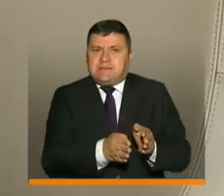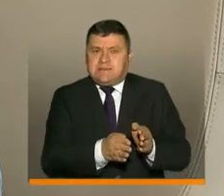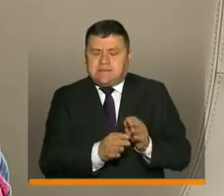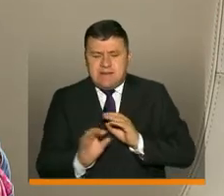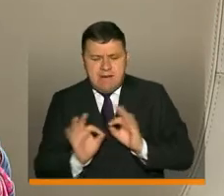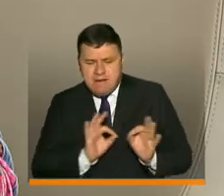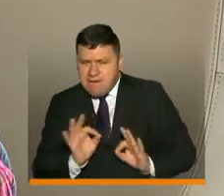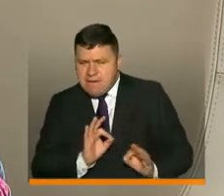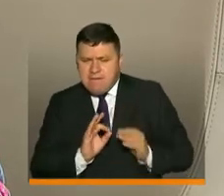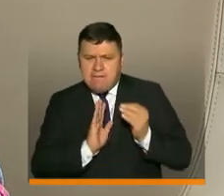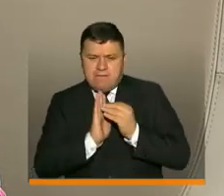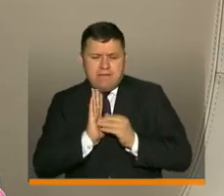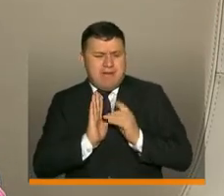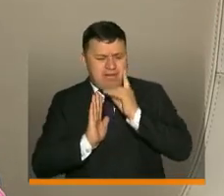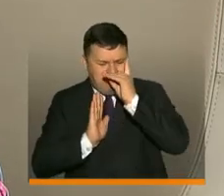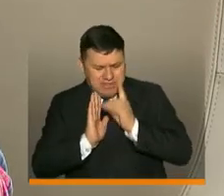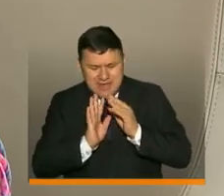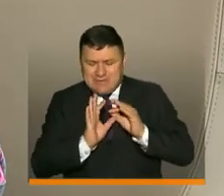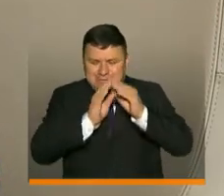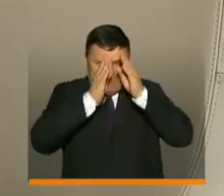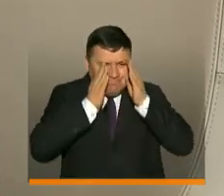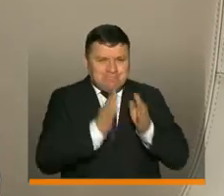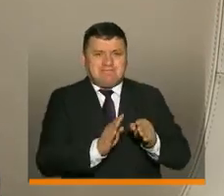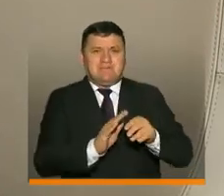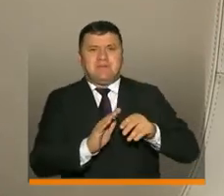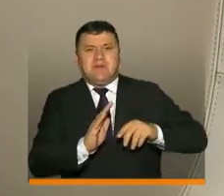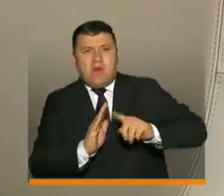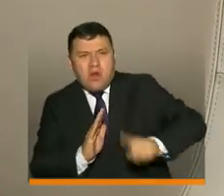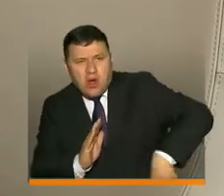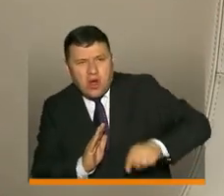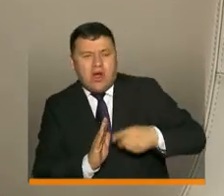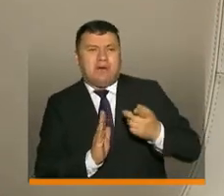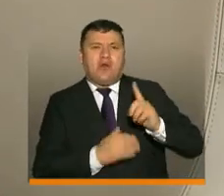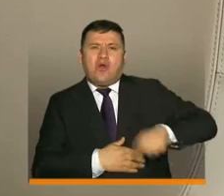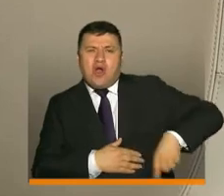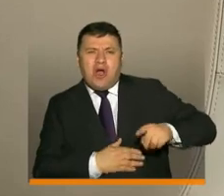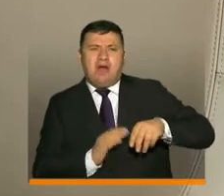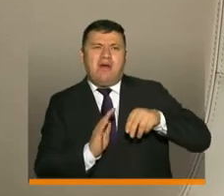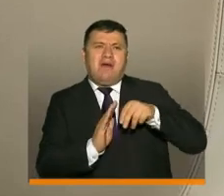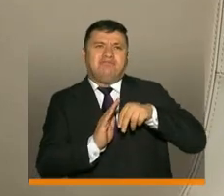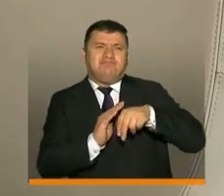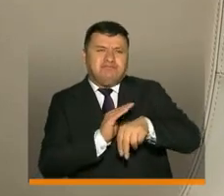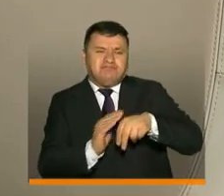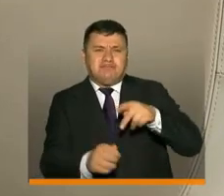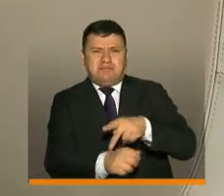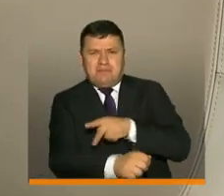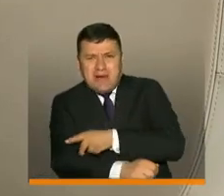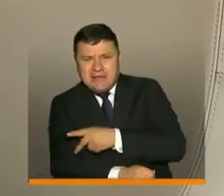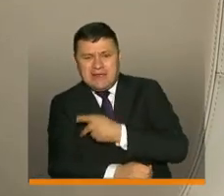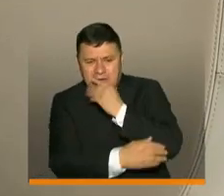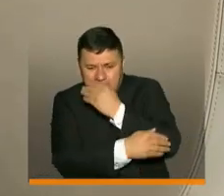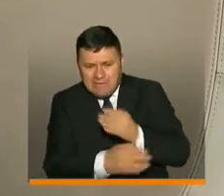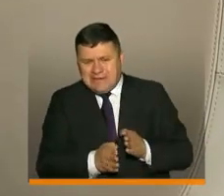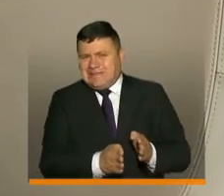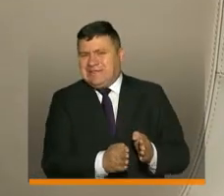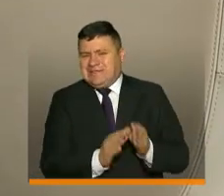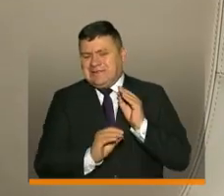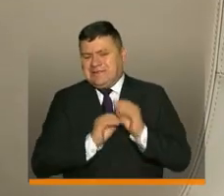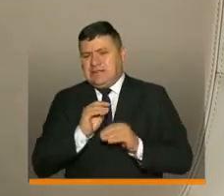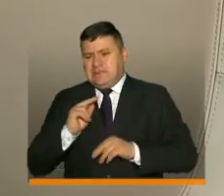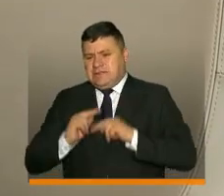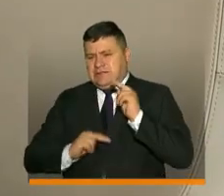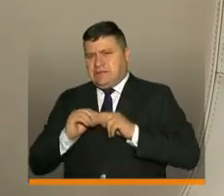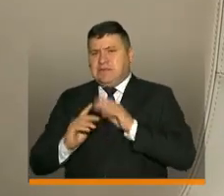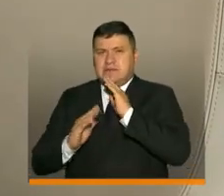clave. Y las decisiones que estamos tomando, los protocolos, recordemos que los lineamientos tienen un anexo especial para primera infancia, que lo hemos